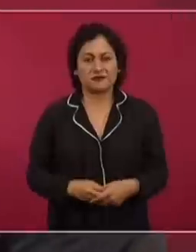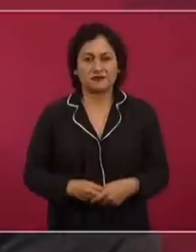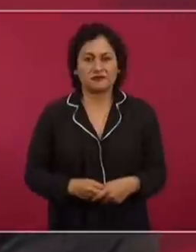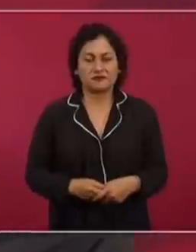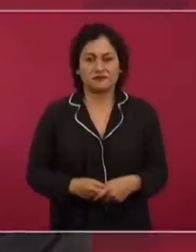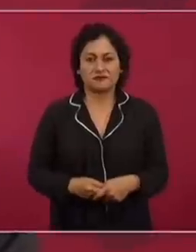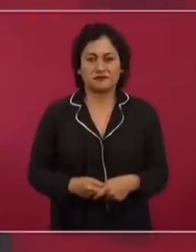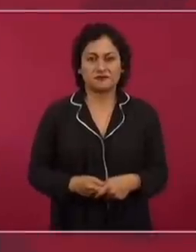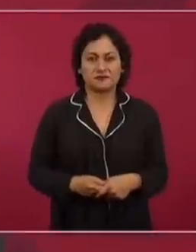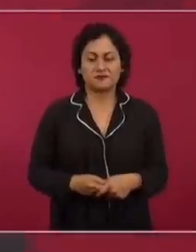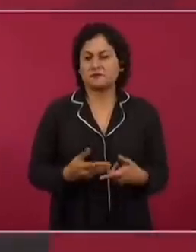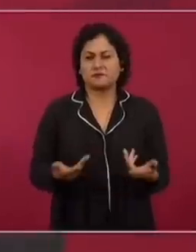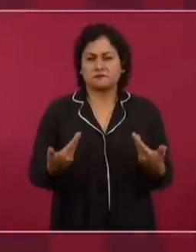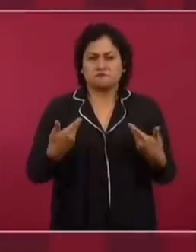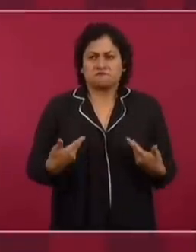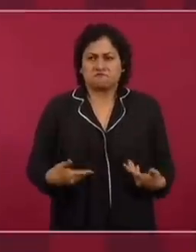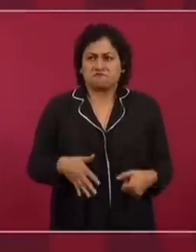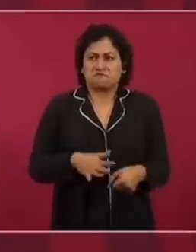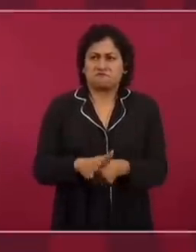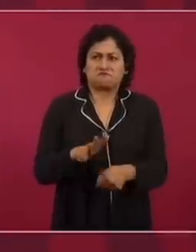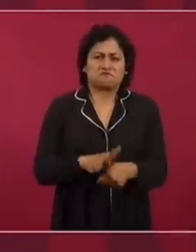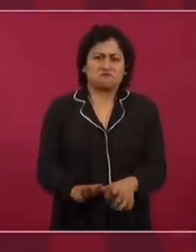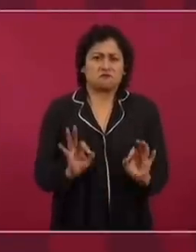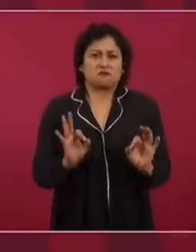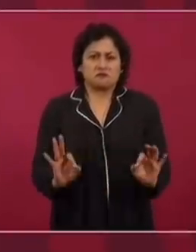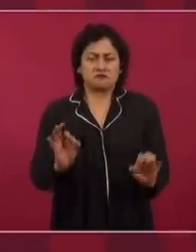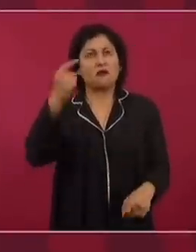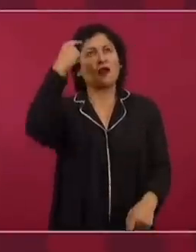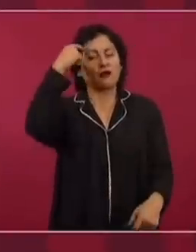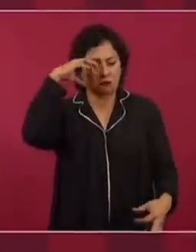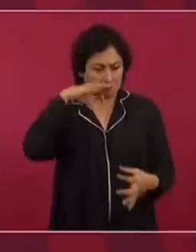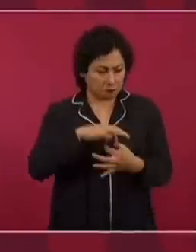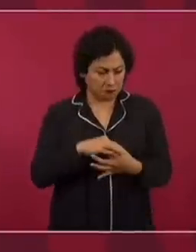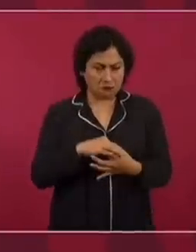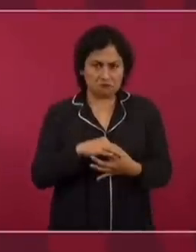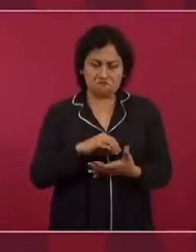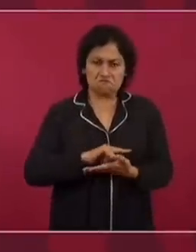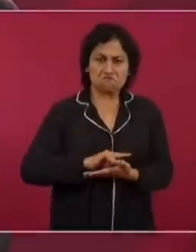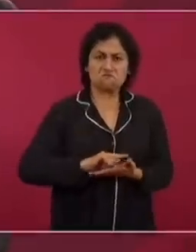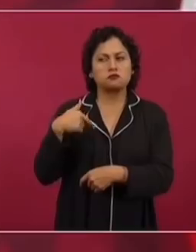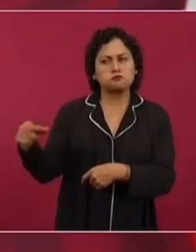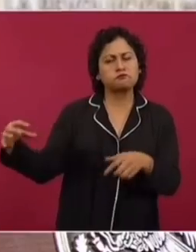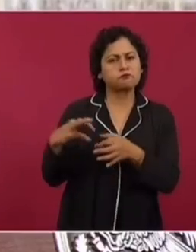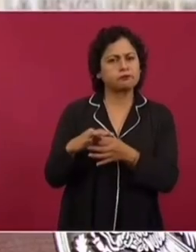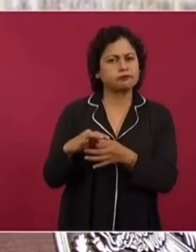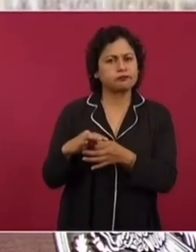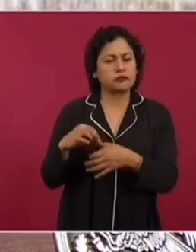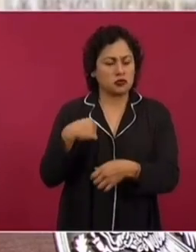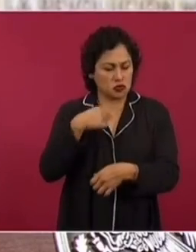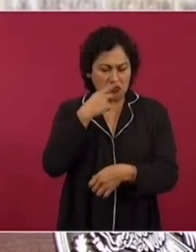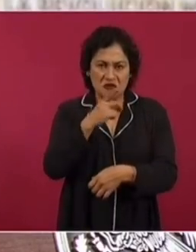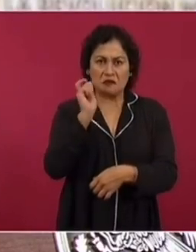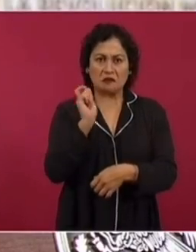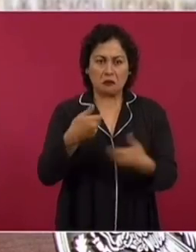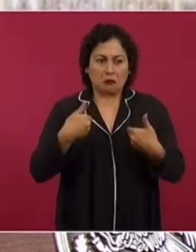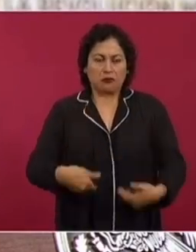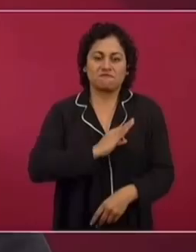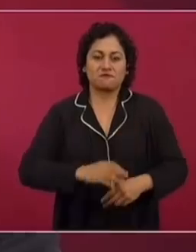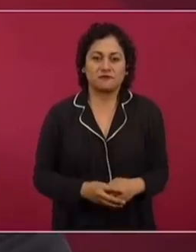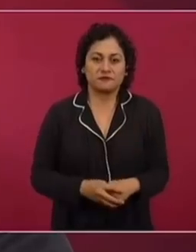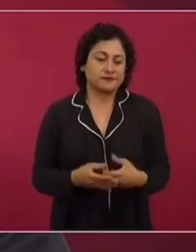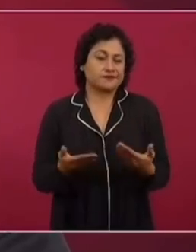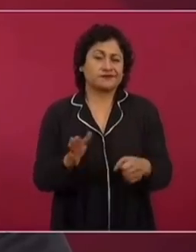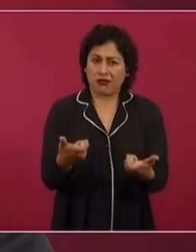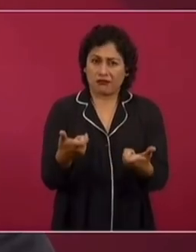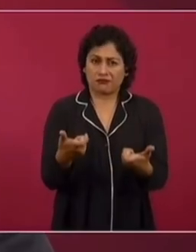con estar bien con nosotros mismos, con nuestra conciencia y con el prójimo. Solo siendo buenos podemos ser felices.